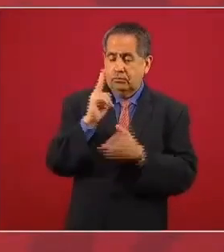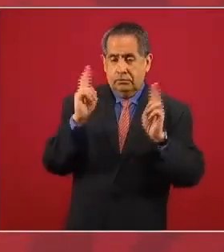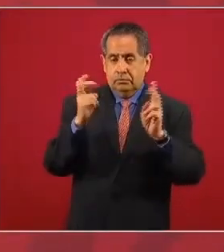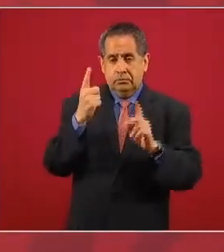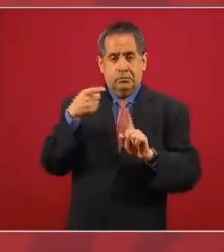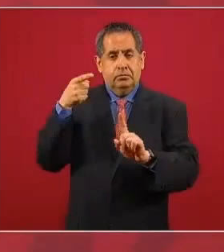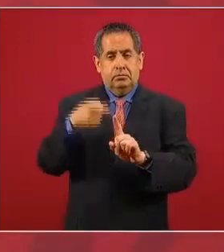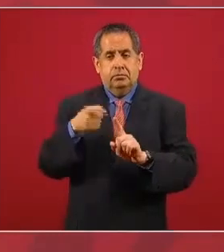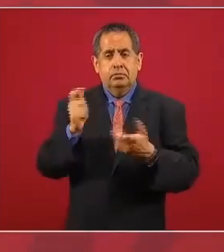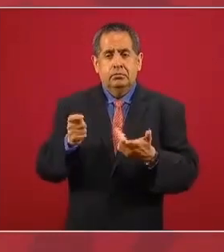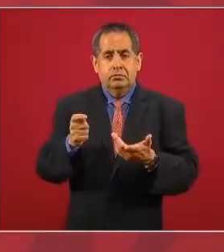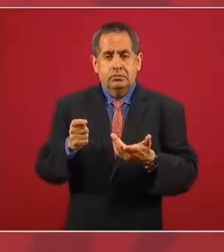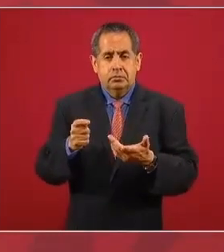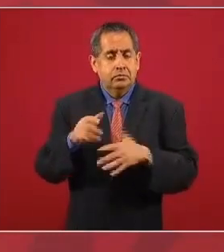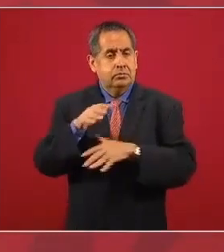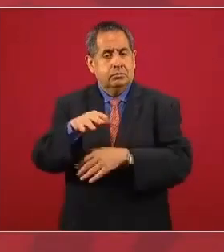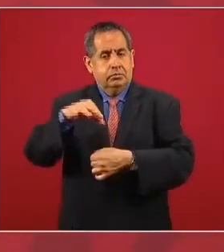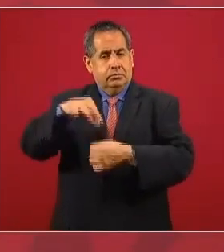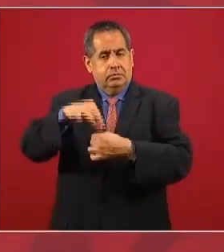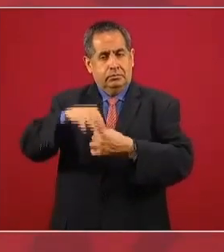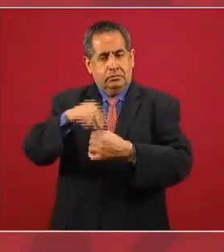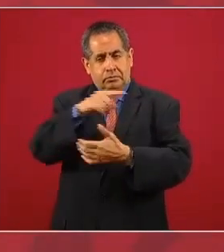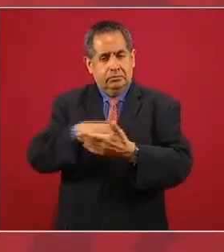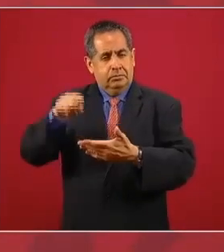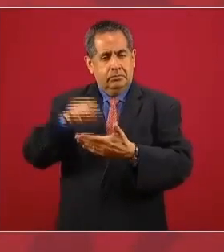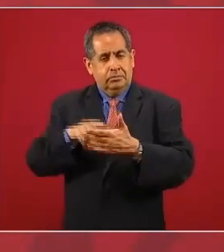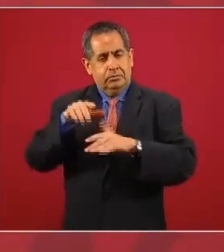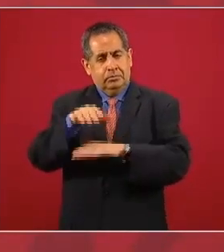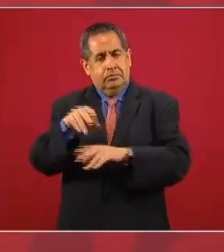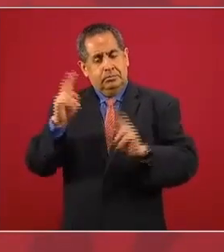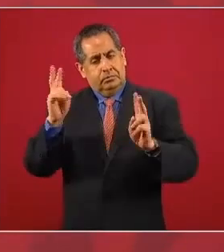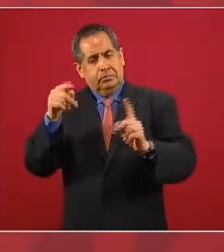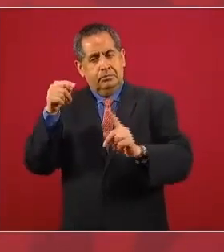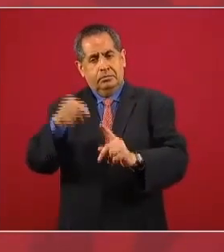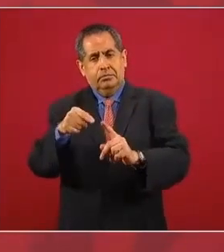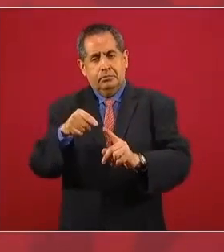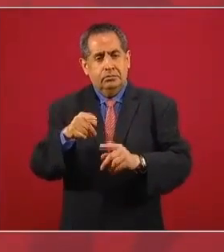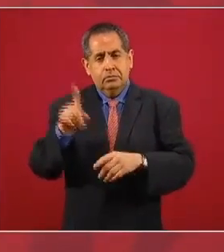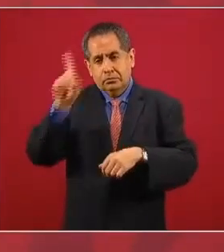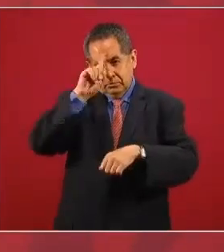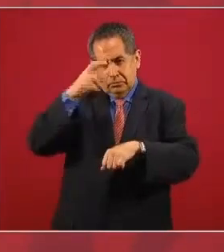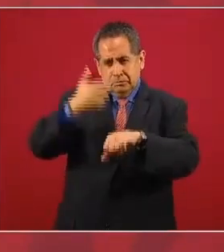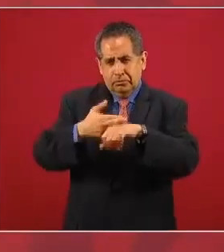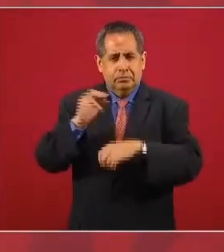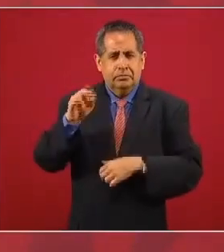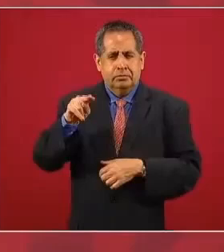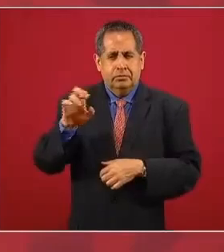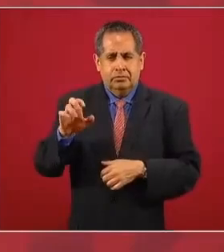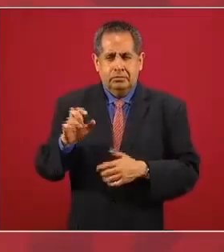es la elección de los consejeros del INE